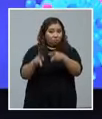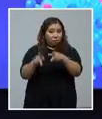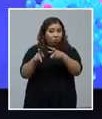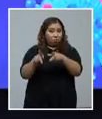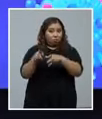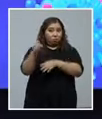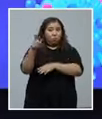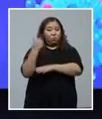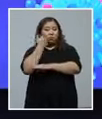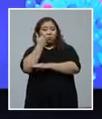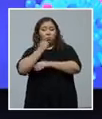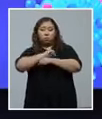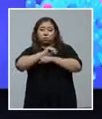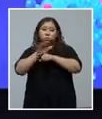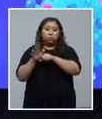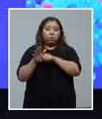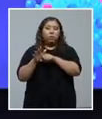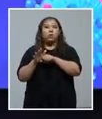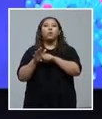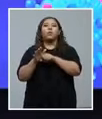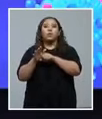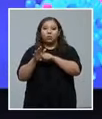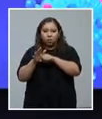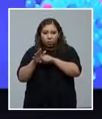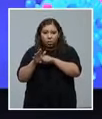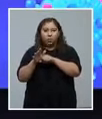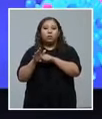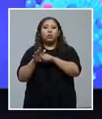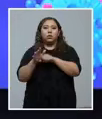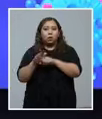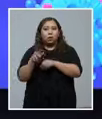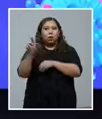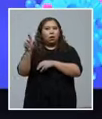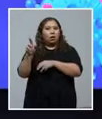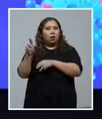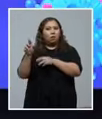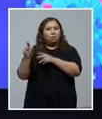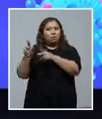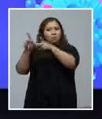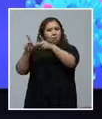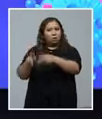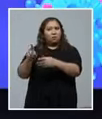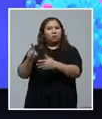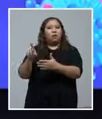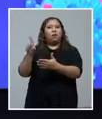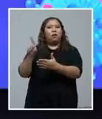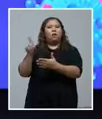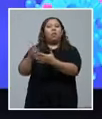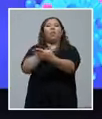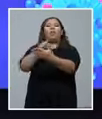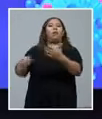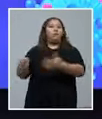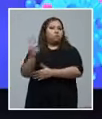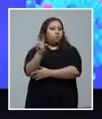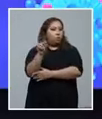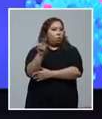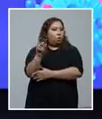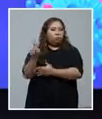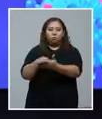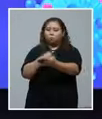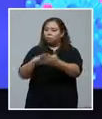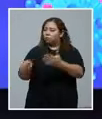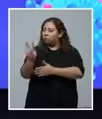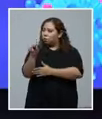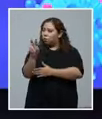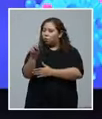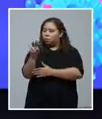COVID-19, no hay que tener discriminación. Este es el primer mensaje. Hay que brindar todo el apoyo, hay que seguir todas las